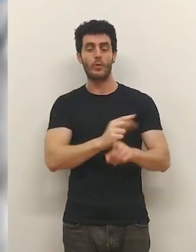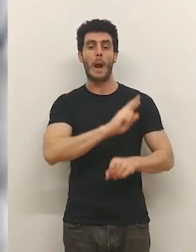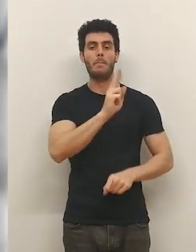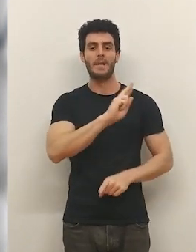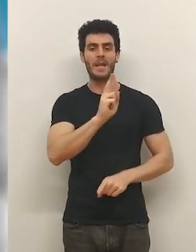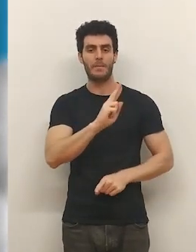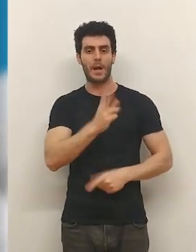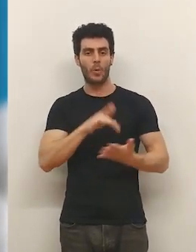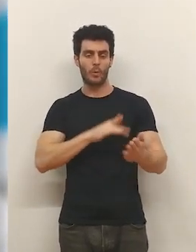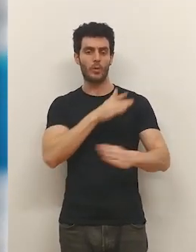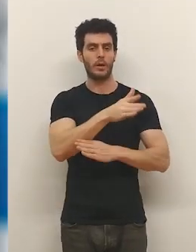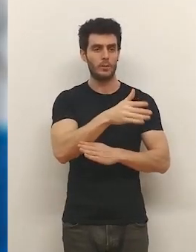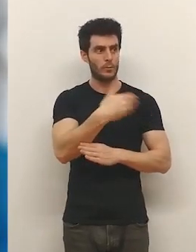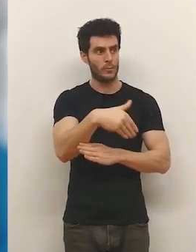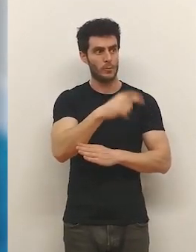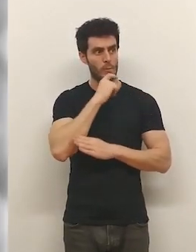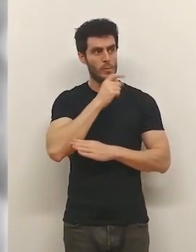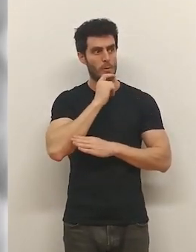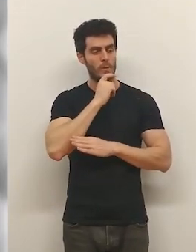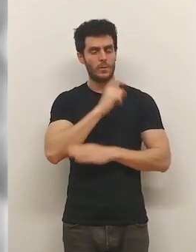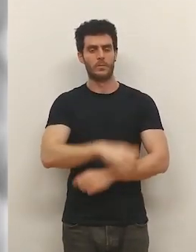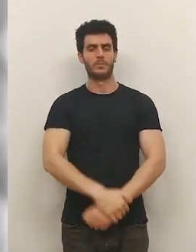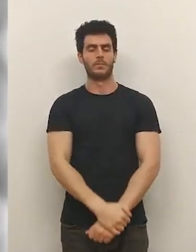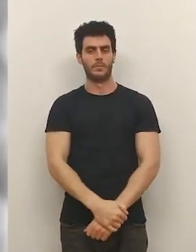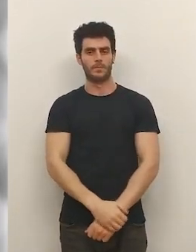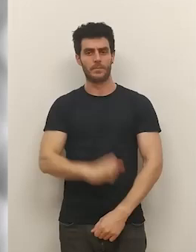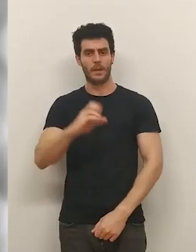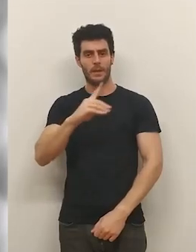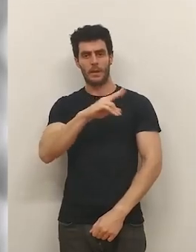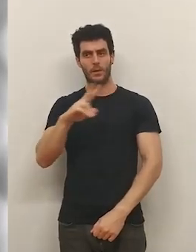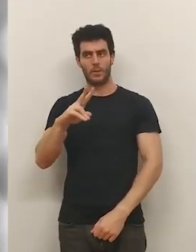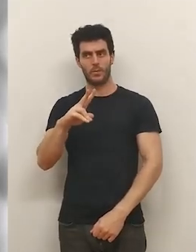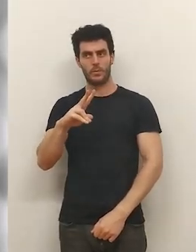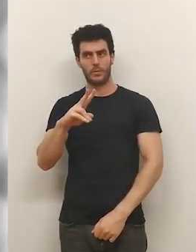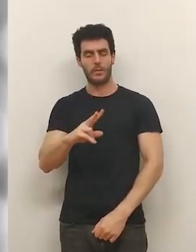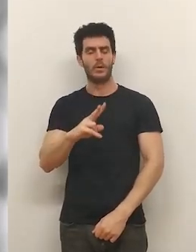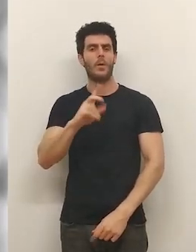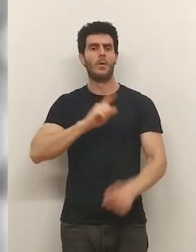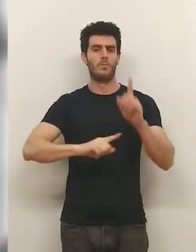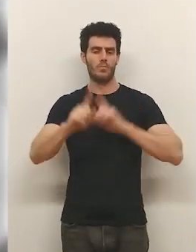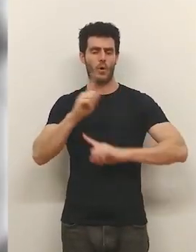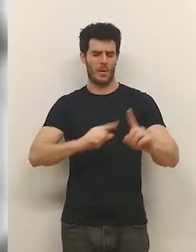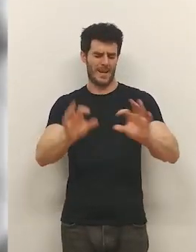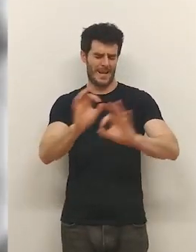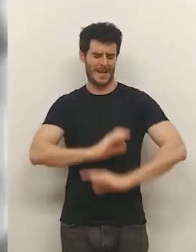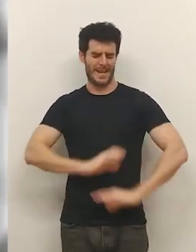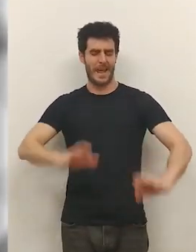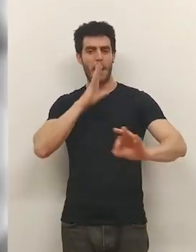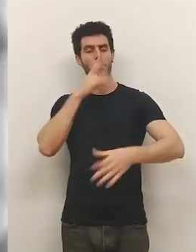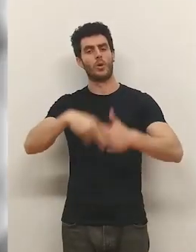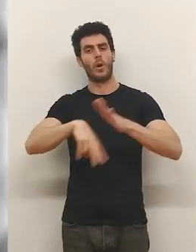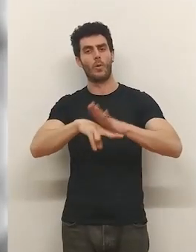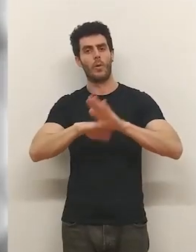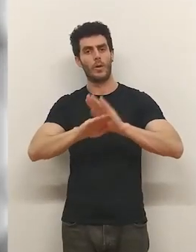Villalbés que en la ida les hizo sufrir. Edu Gajate tiene un bendito problema. Todos sus